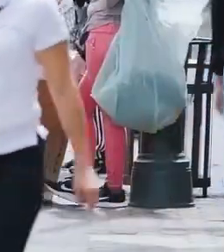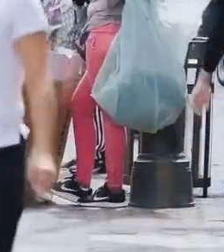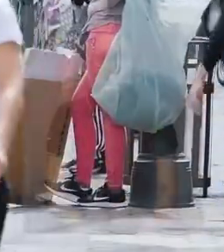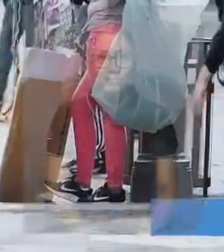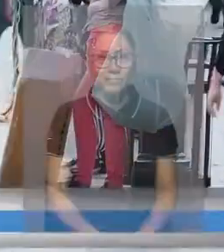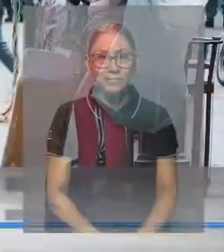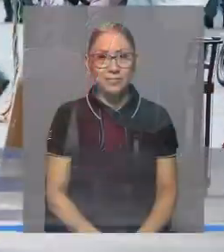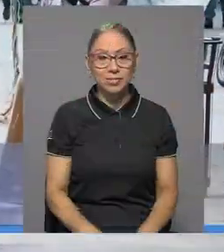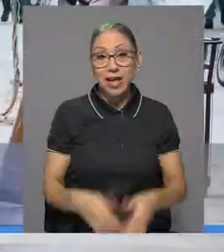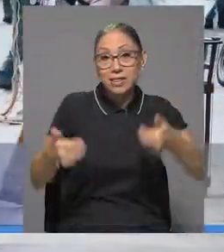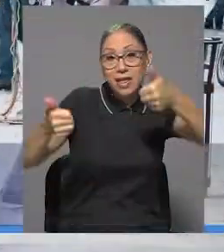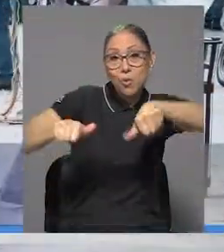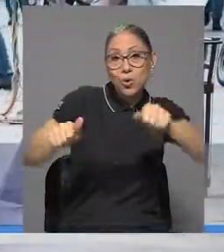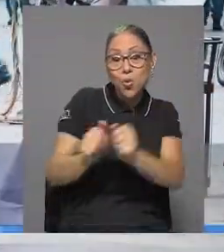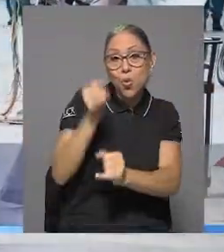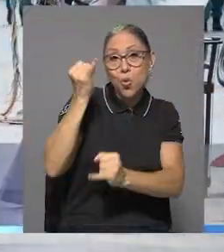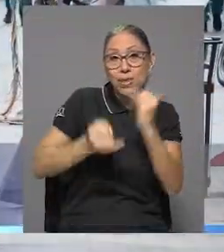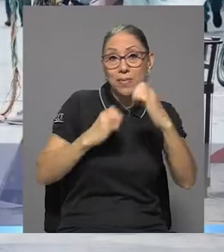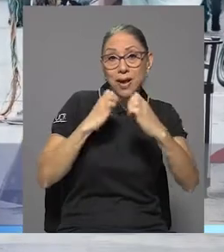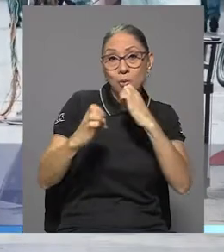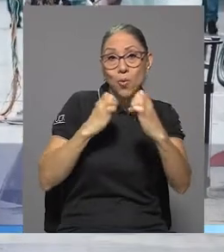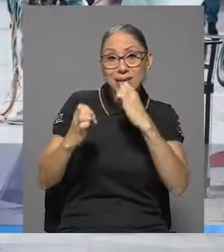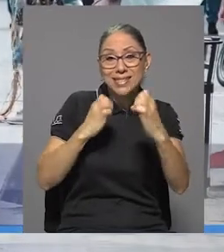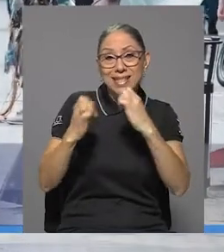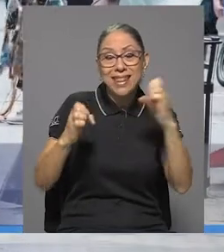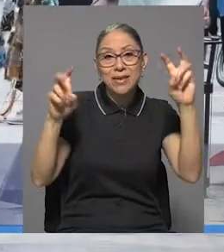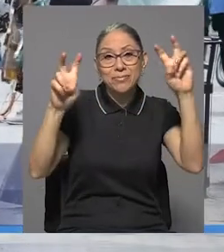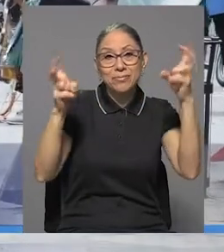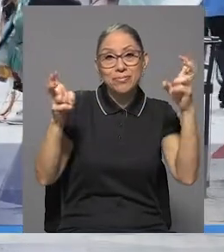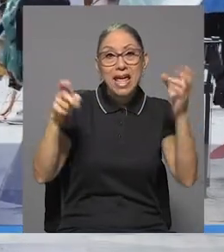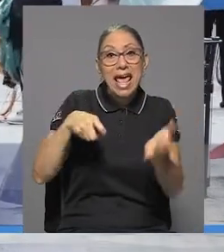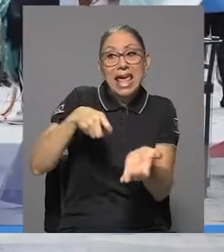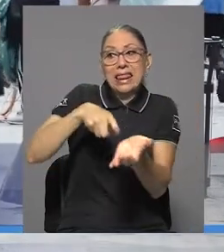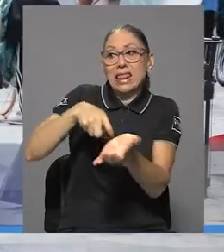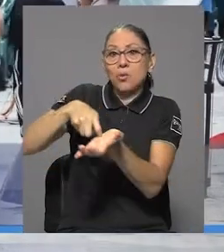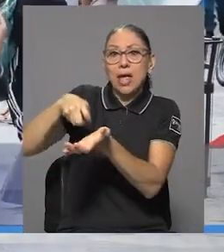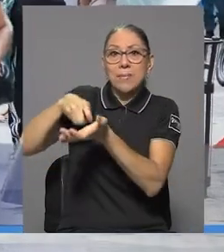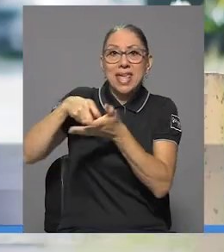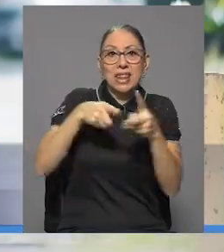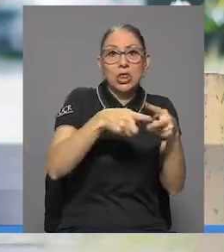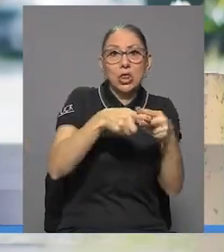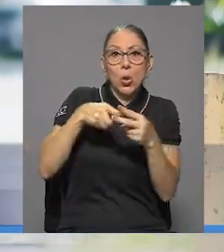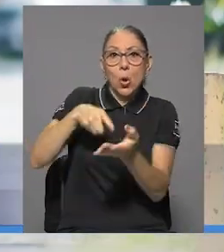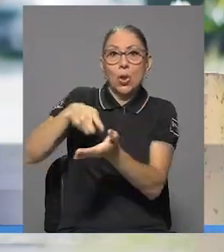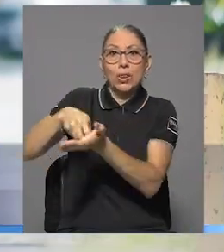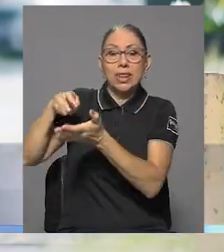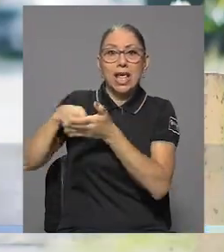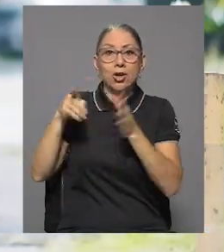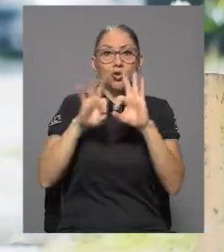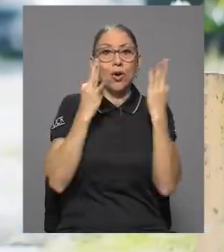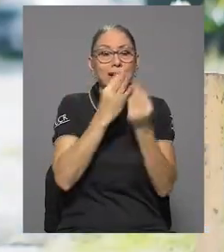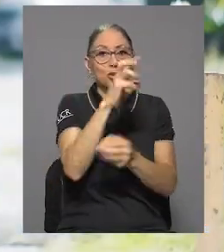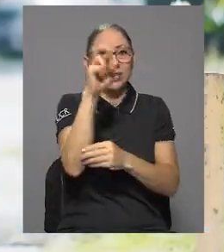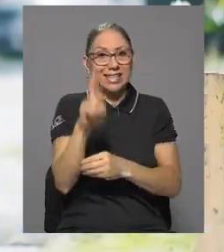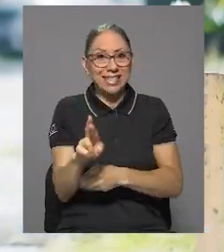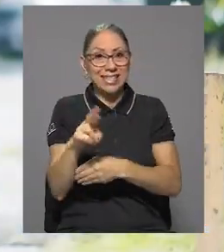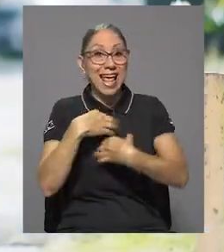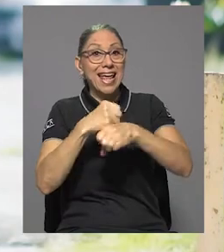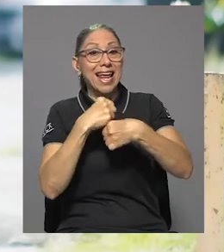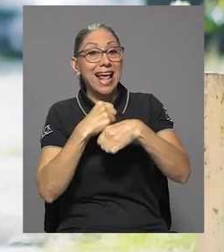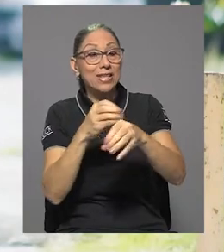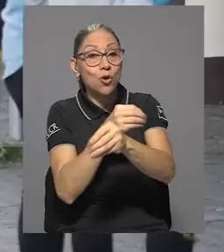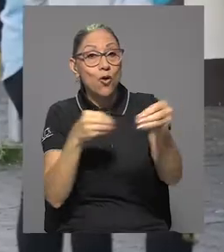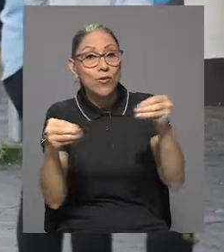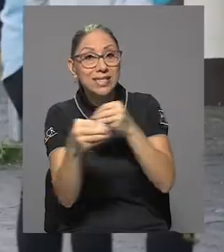De acuerdo con la última encuesta de endeudamiento de los hogares costarricenses, realizada por la Oficina del Consumidor